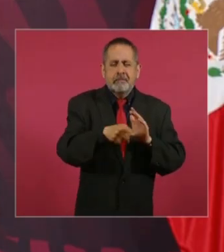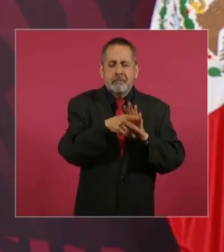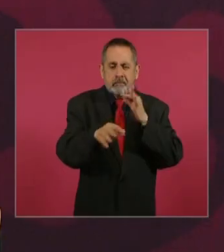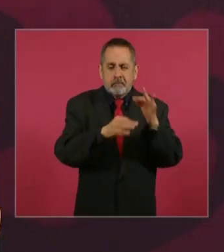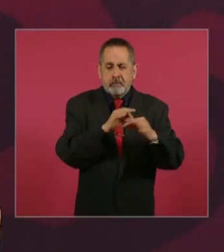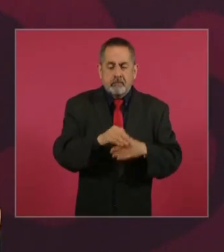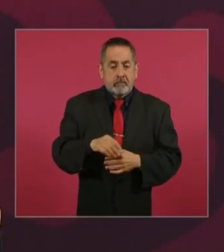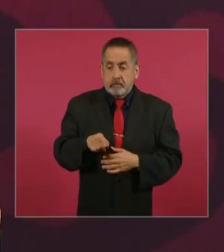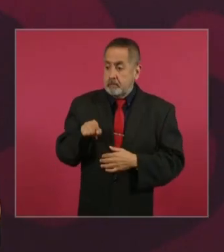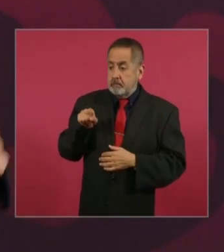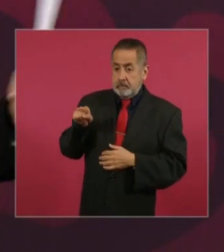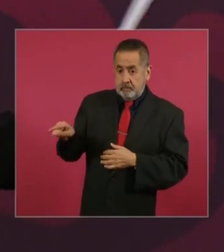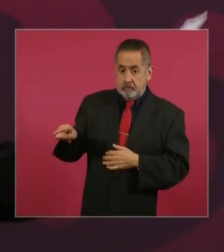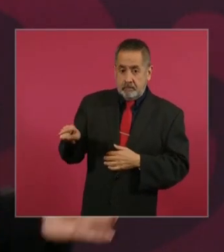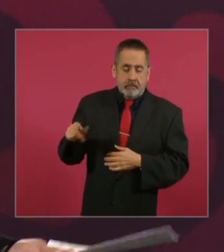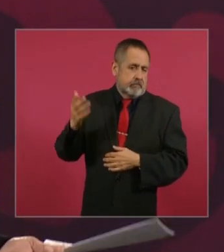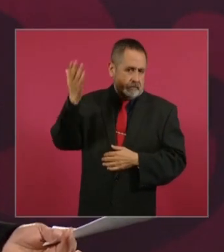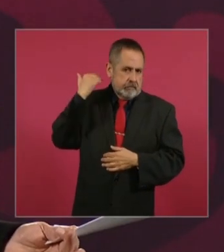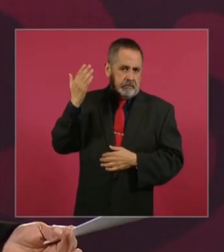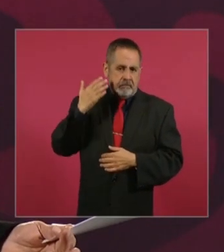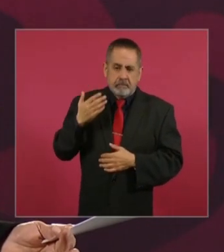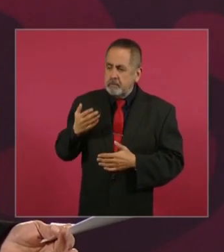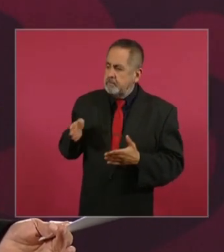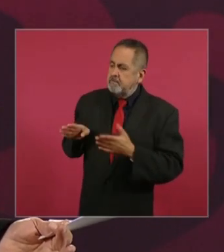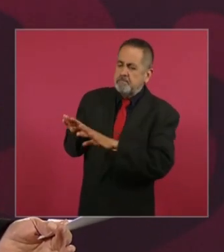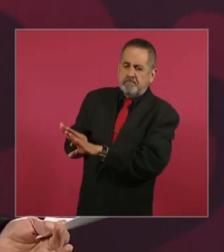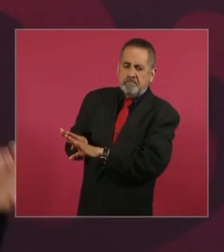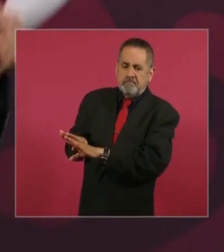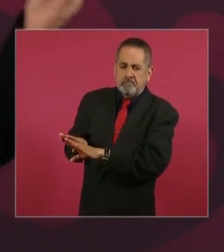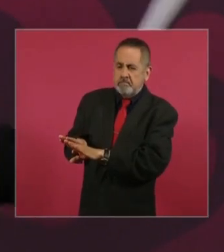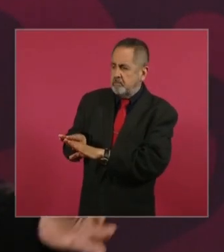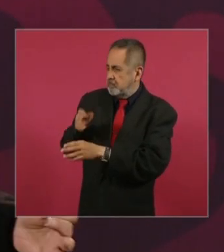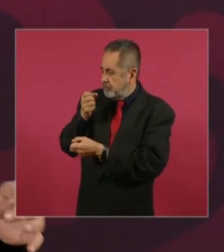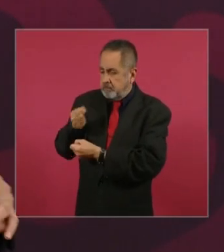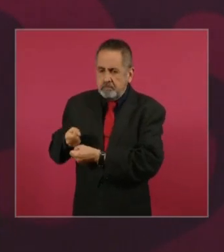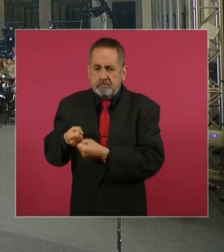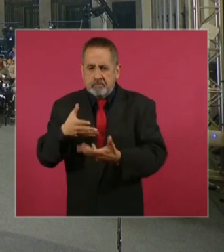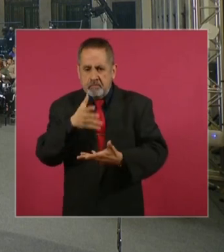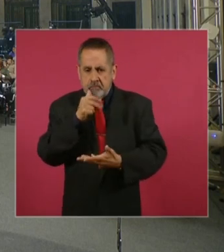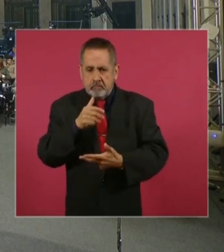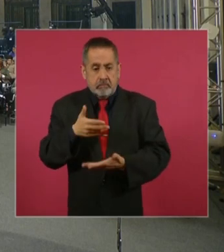tenían a nosotros cercados. Ahora no,